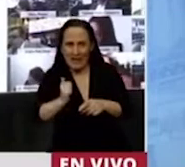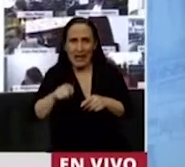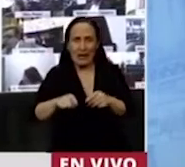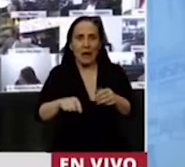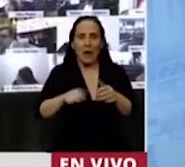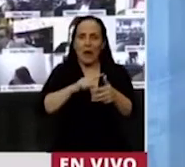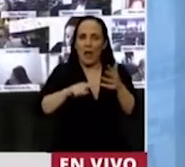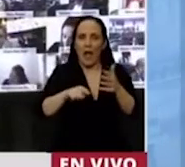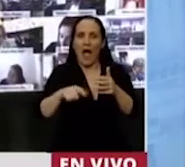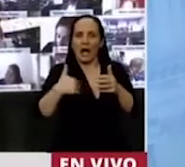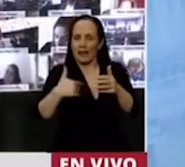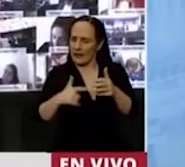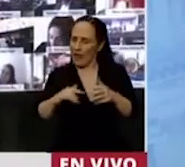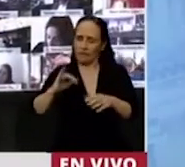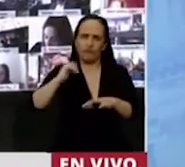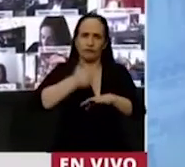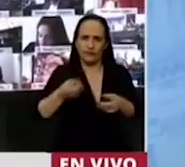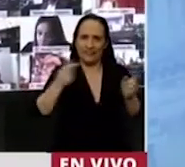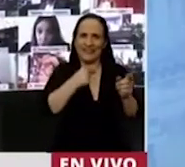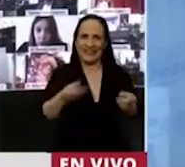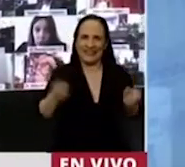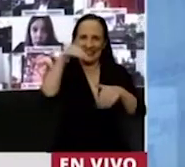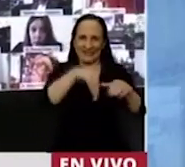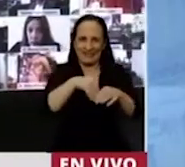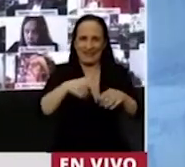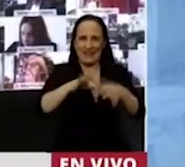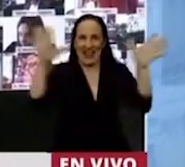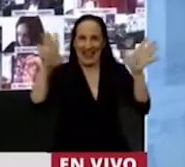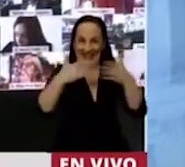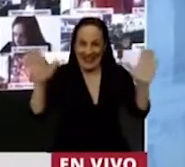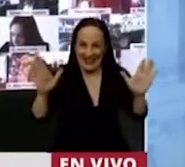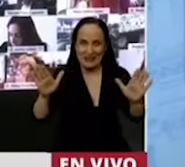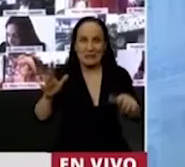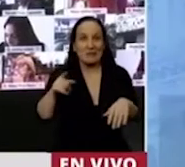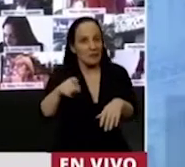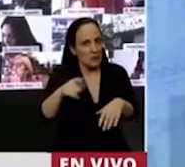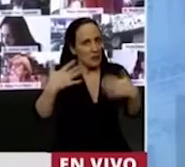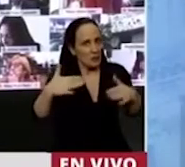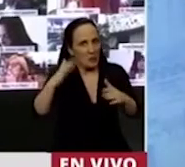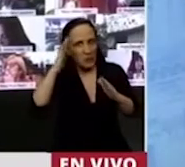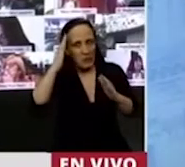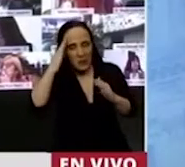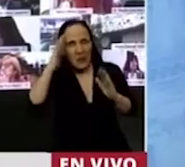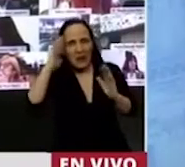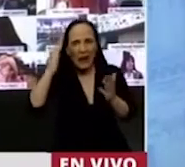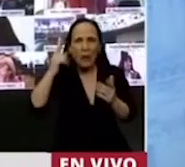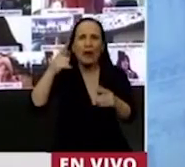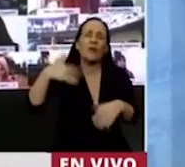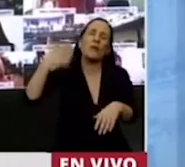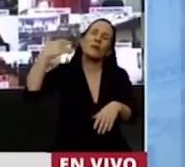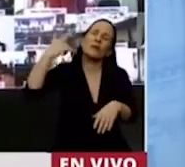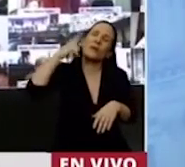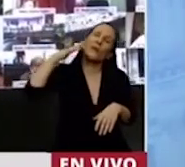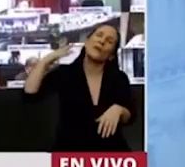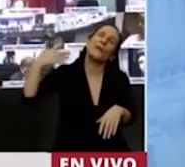fíjense qué bueno que es recordar, pero no recordar con nostalgia, sino